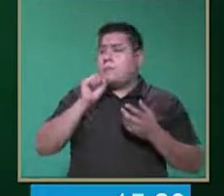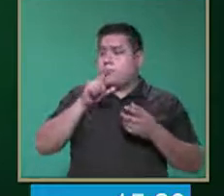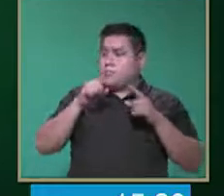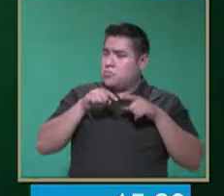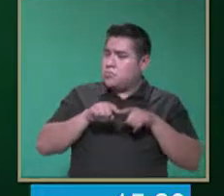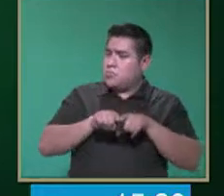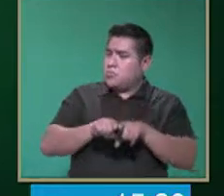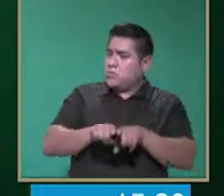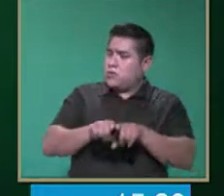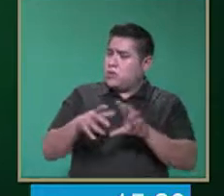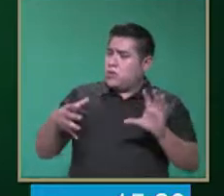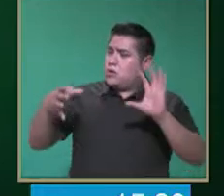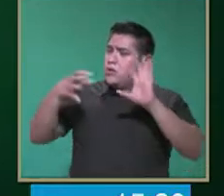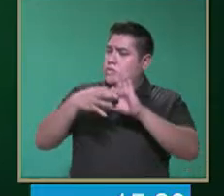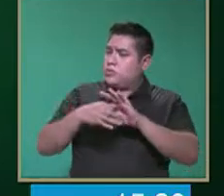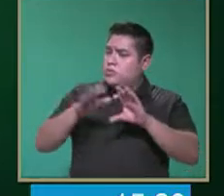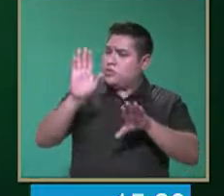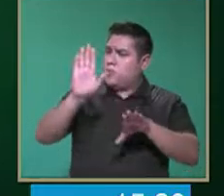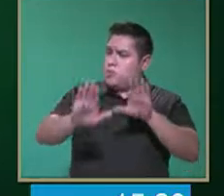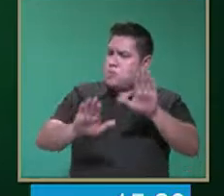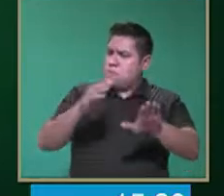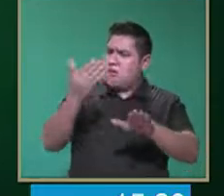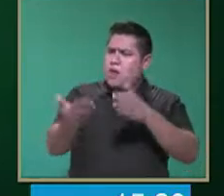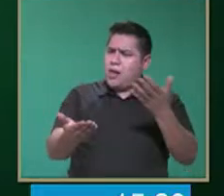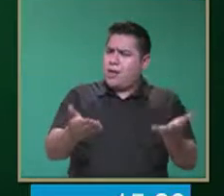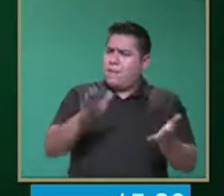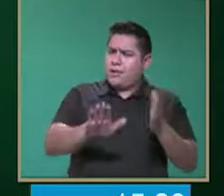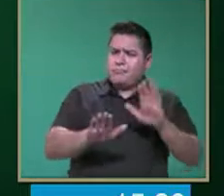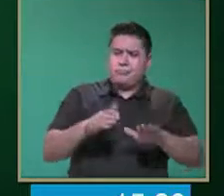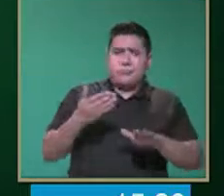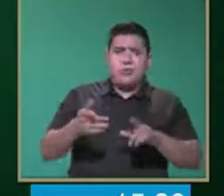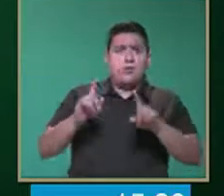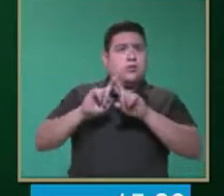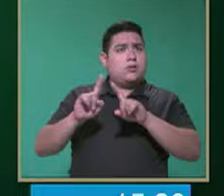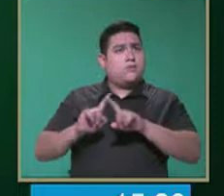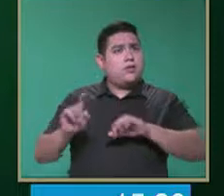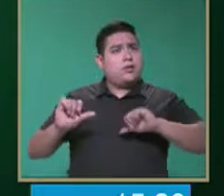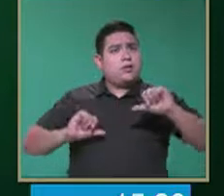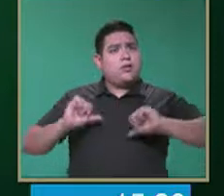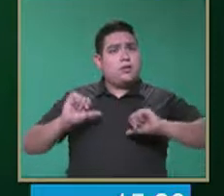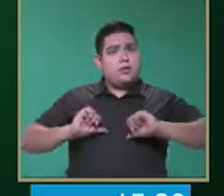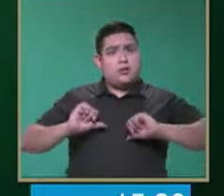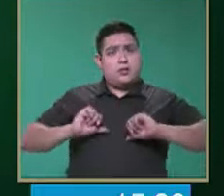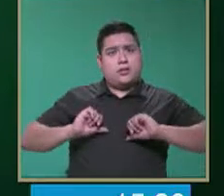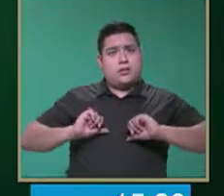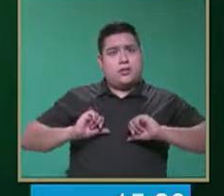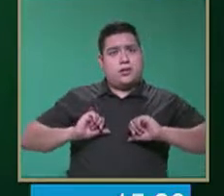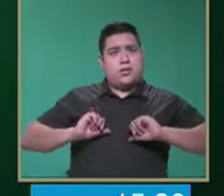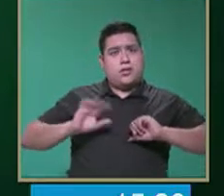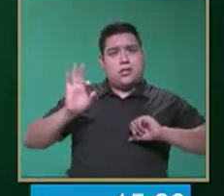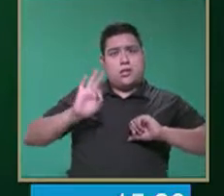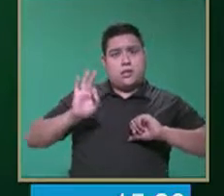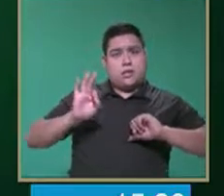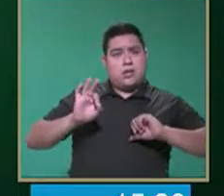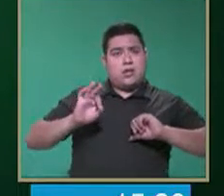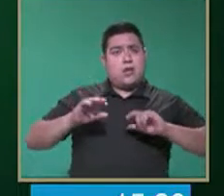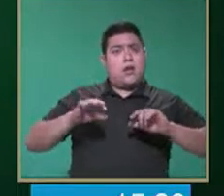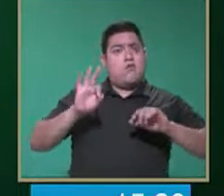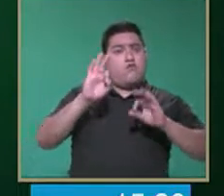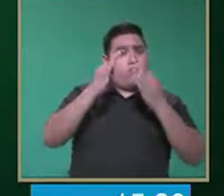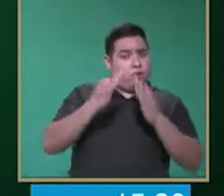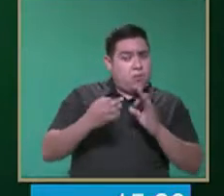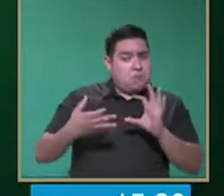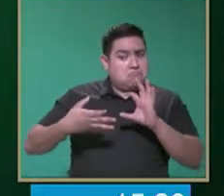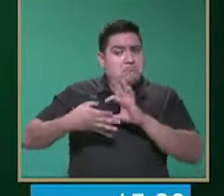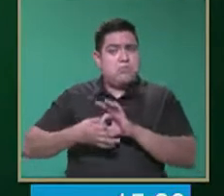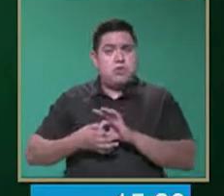relacionar con los memoramas o con actividades que tengan que unir a lo mejor una misma figura, ¿verdad?